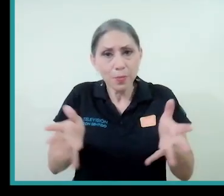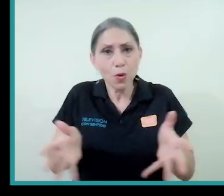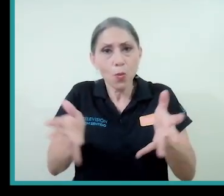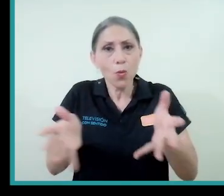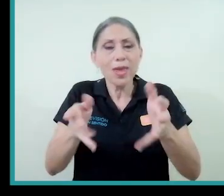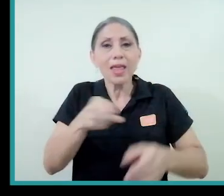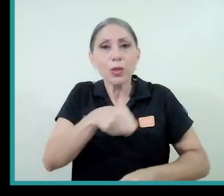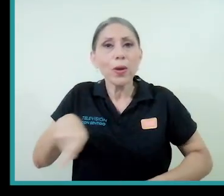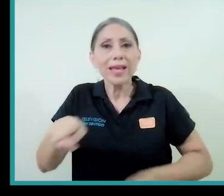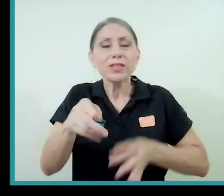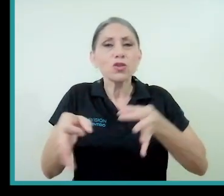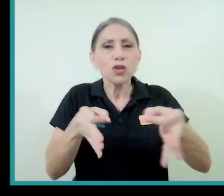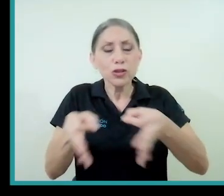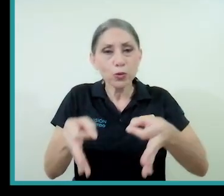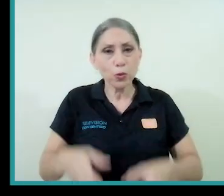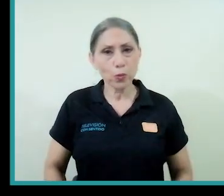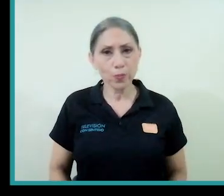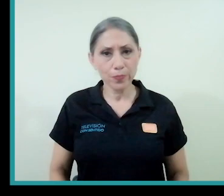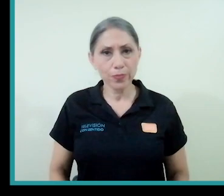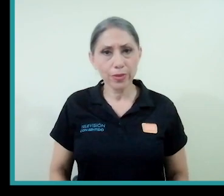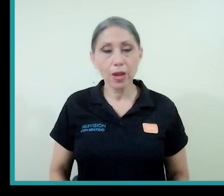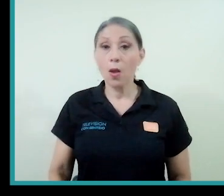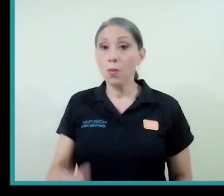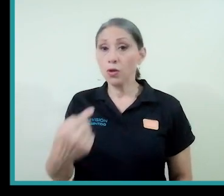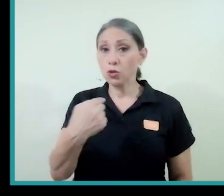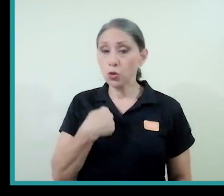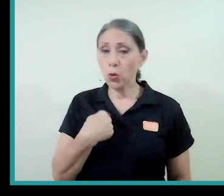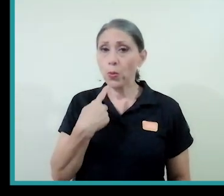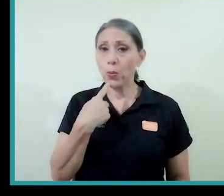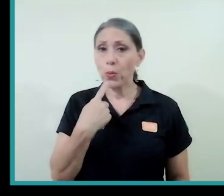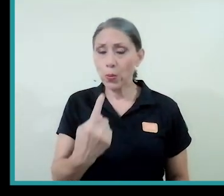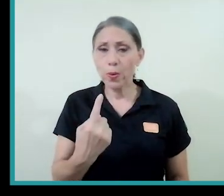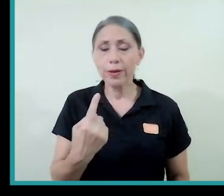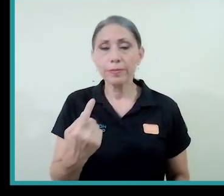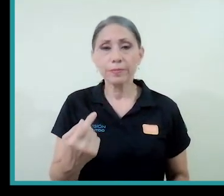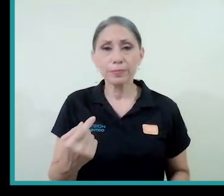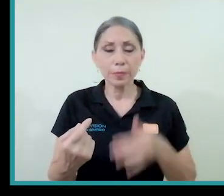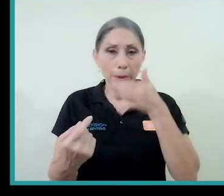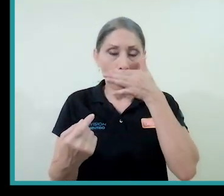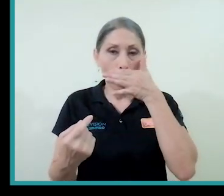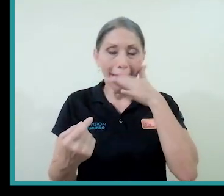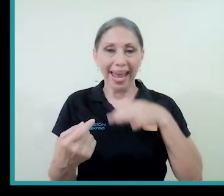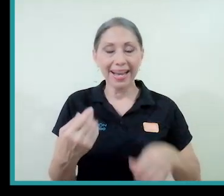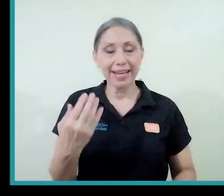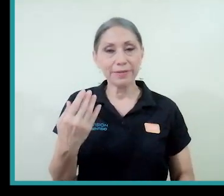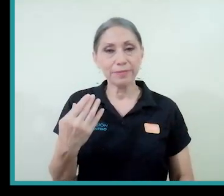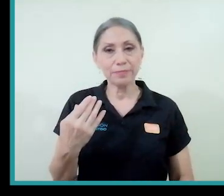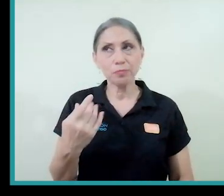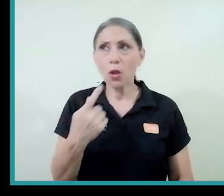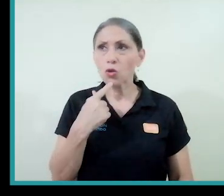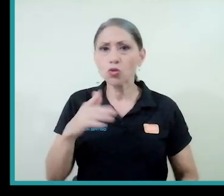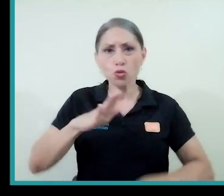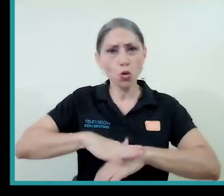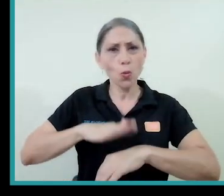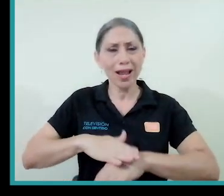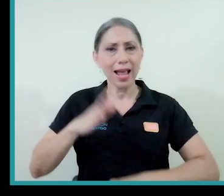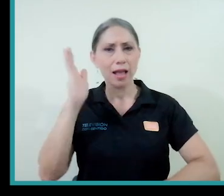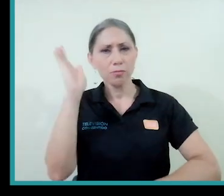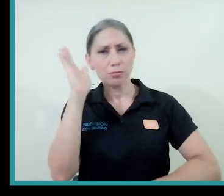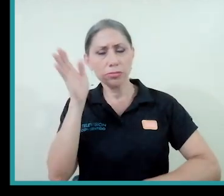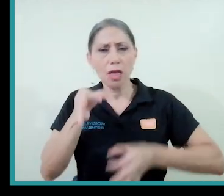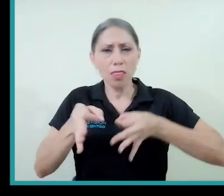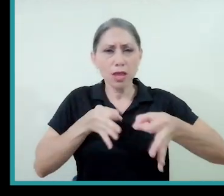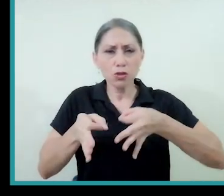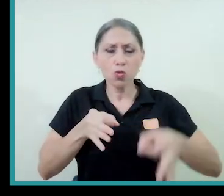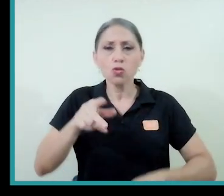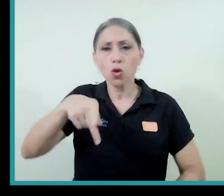Bueno, yo voy a dar eco del discurso pentecostal, digamos,